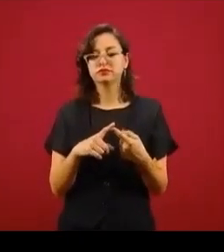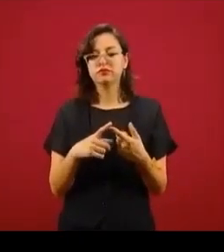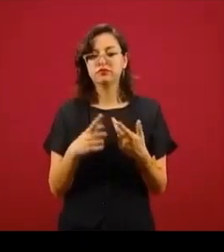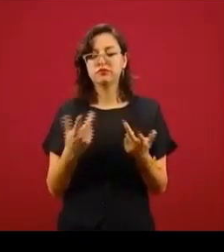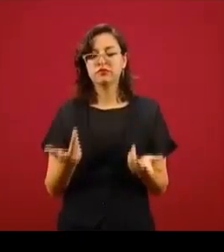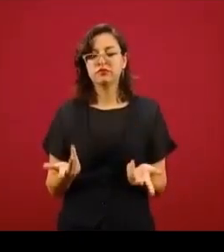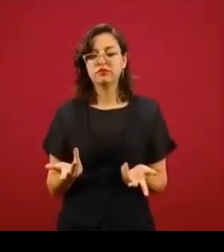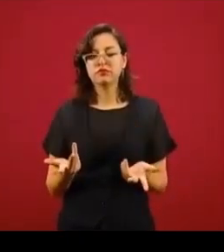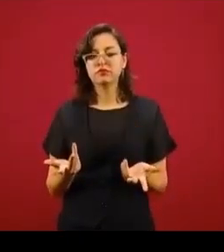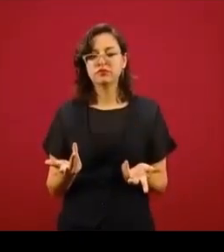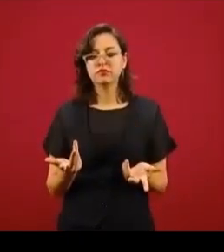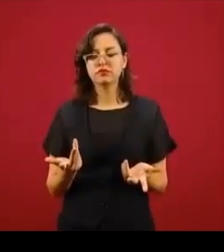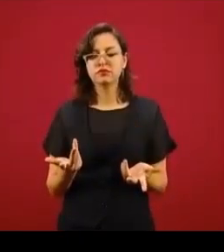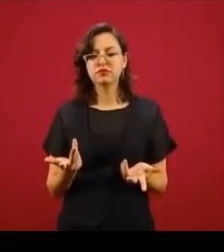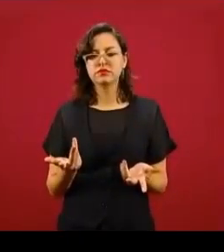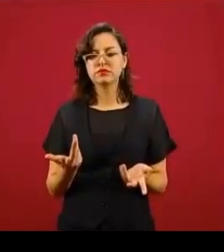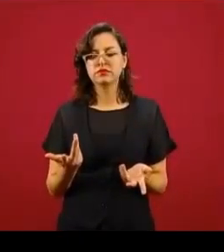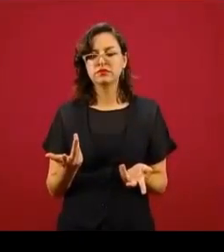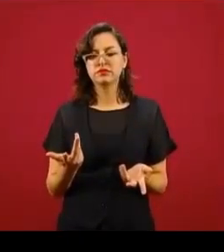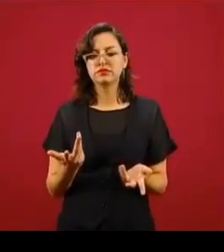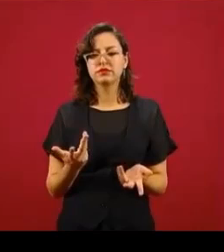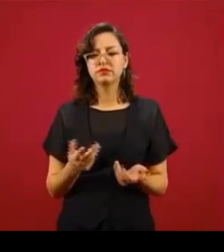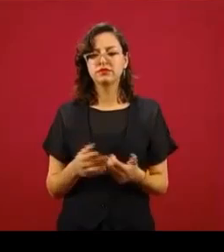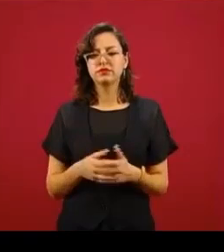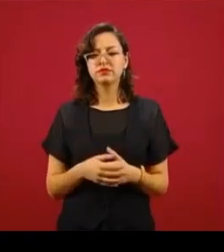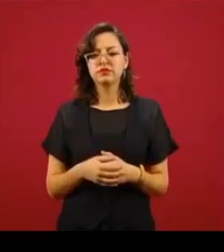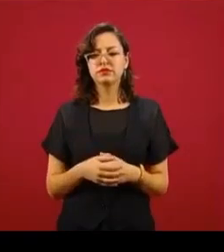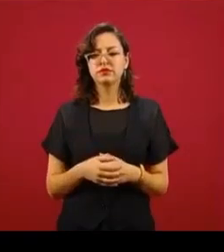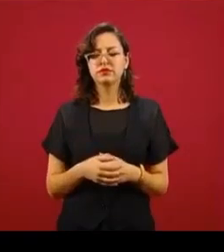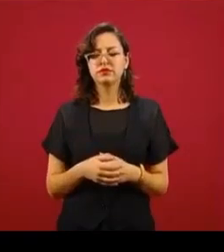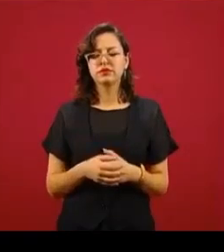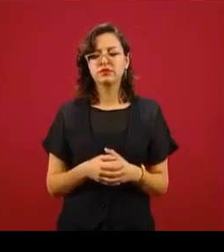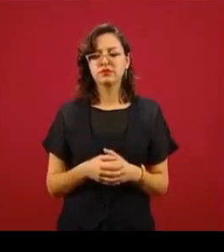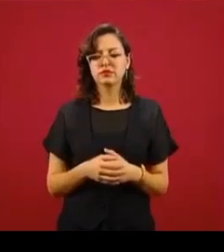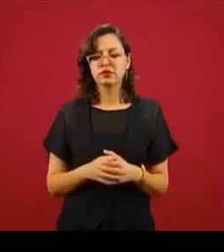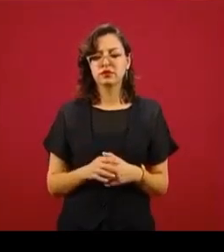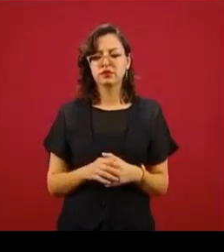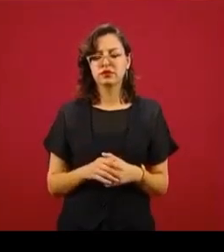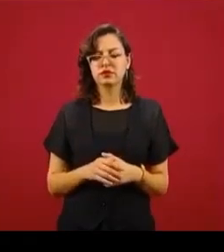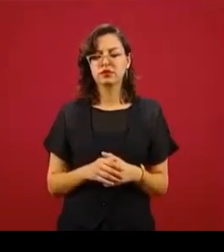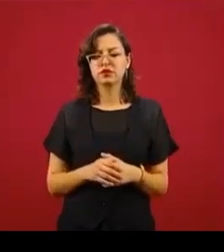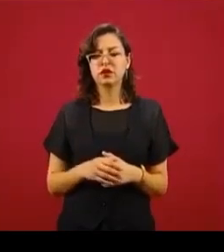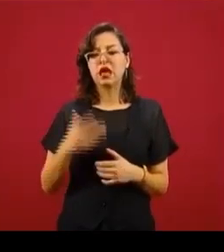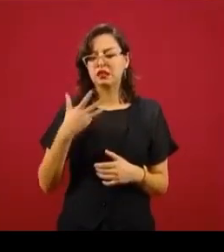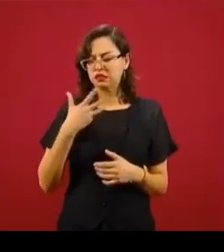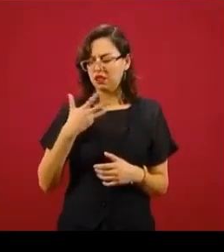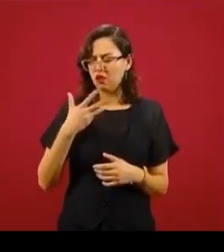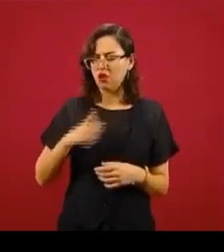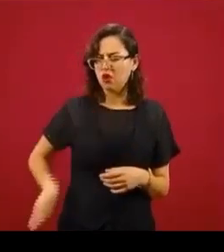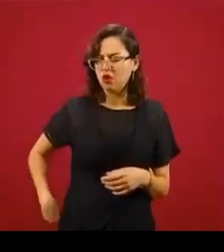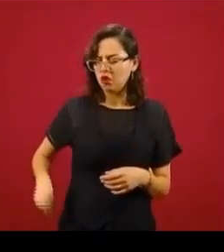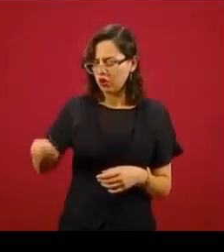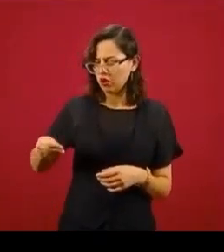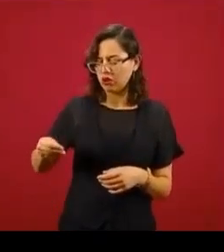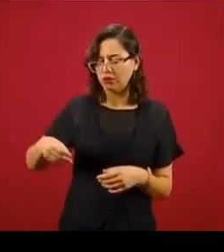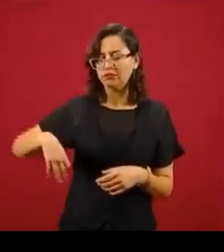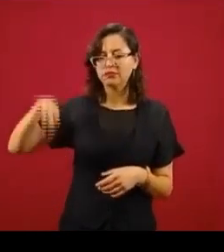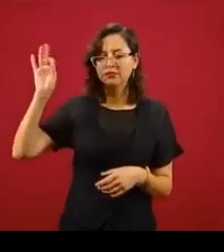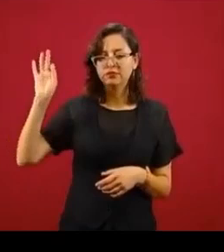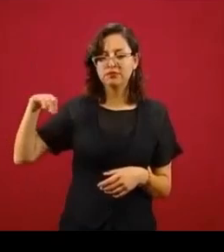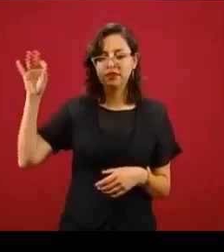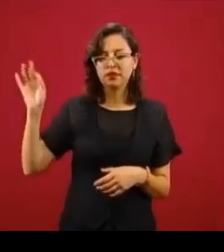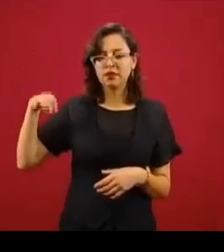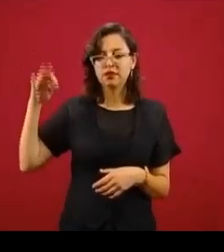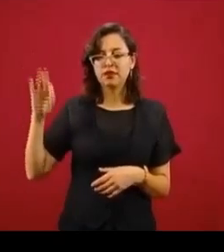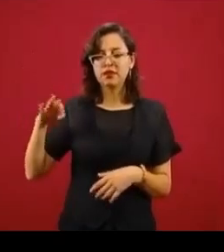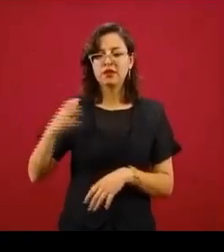No sé si traigo mi pañuelito, pero sí, sí lo traigo, yo no lo